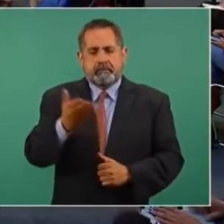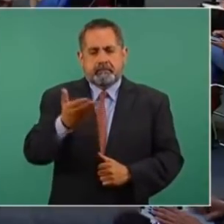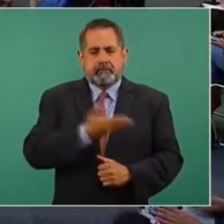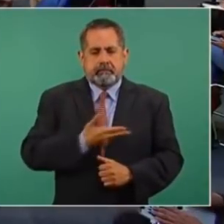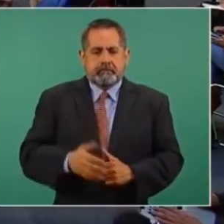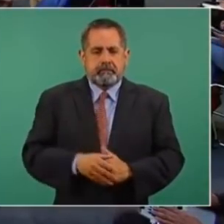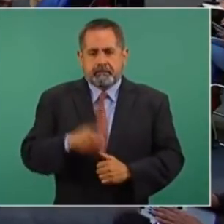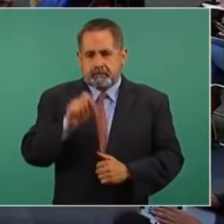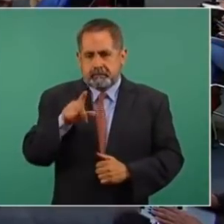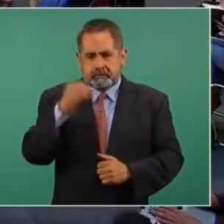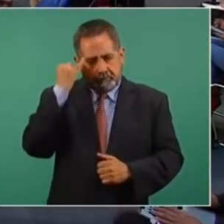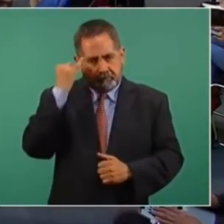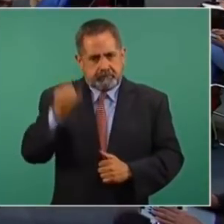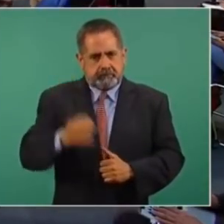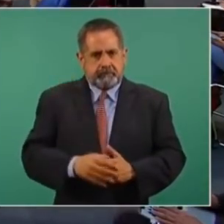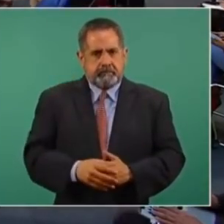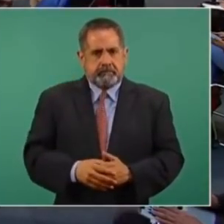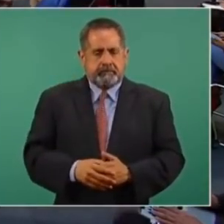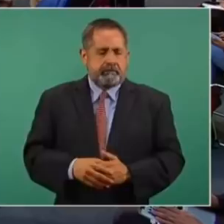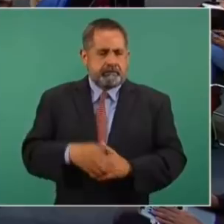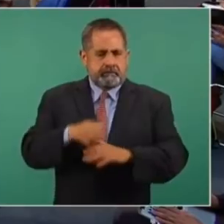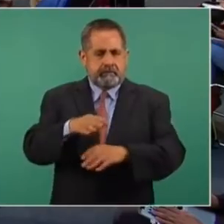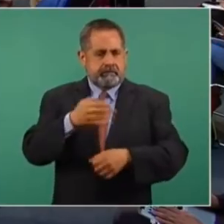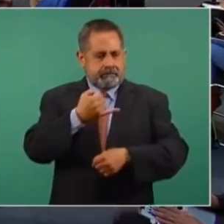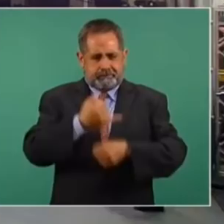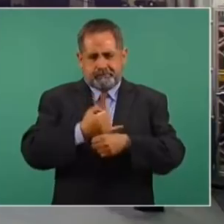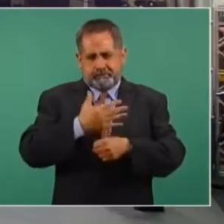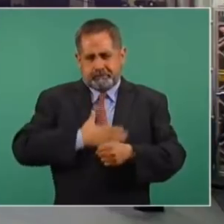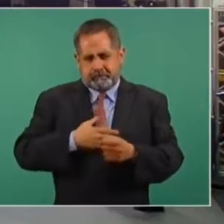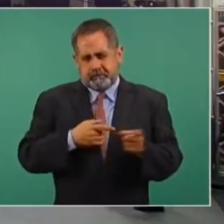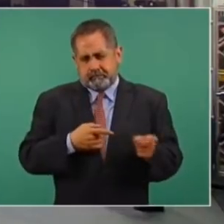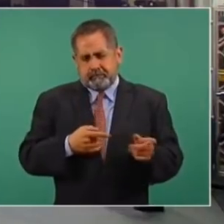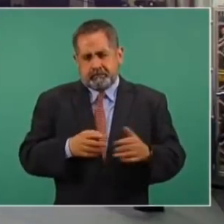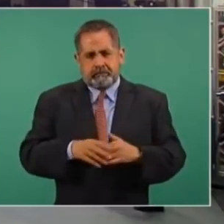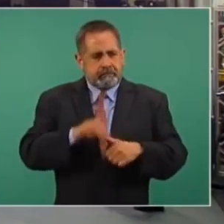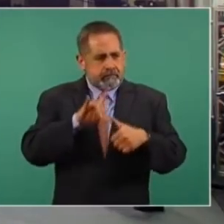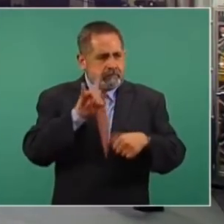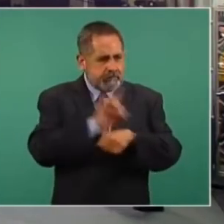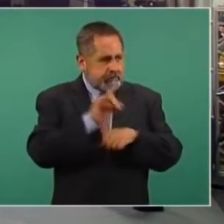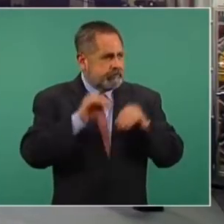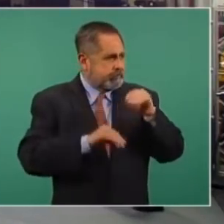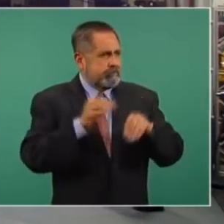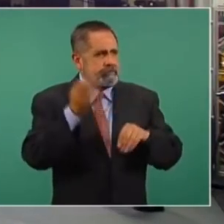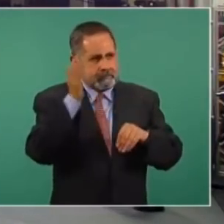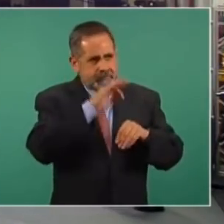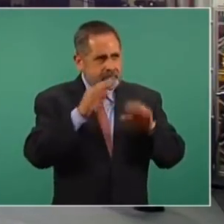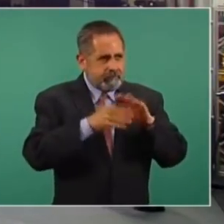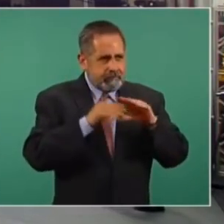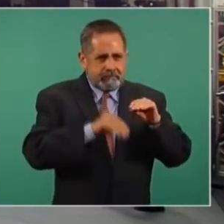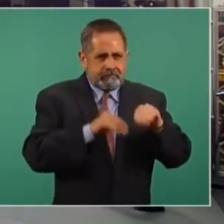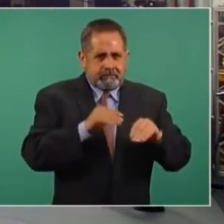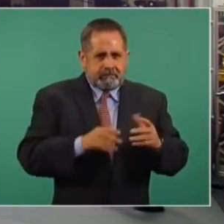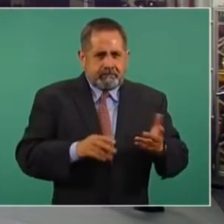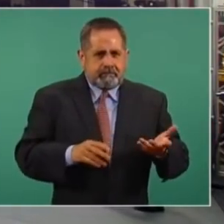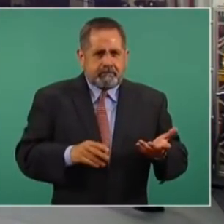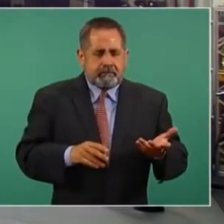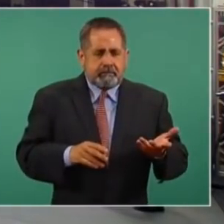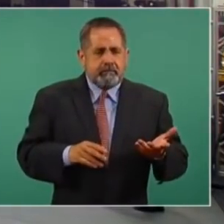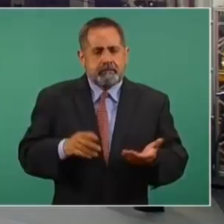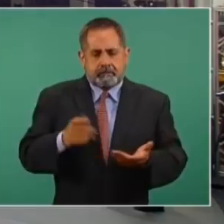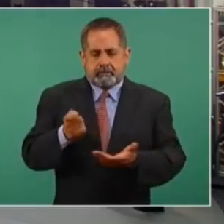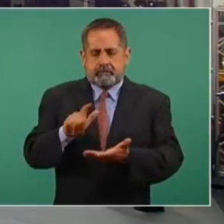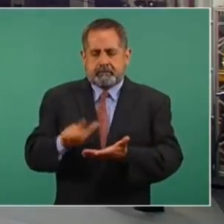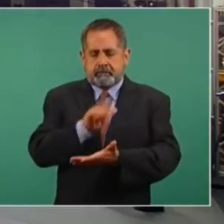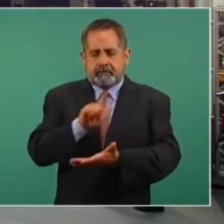en el mismo sentido de la injusticia sobre montajes, acusaciones falsas, precisamente está la ley de